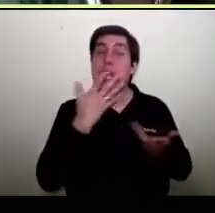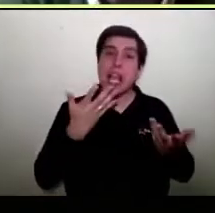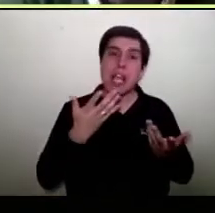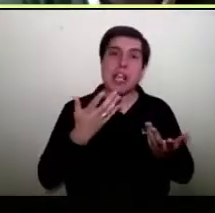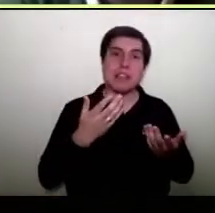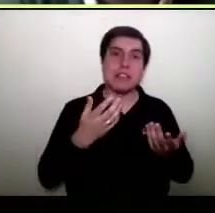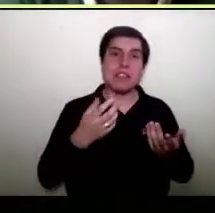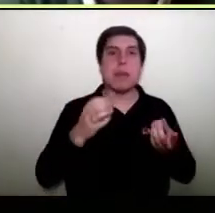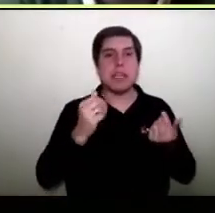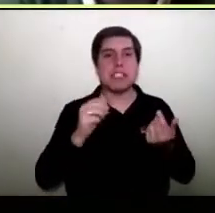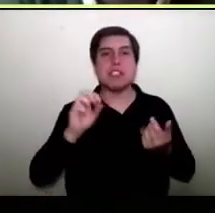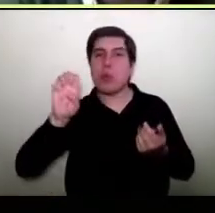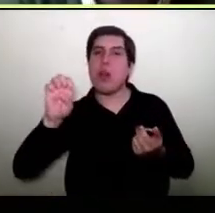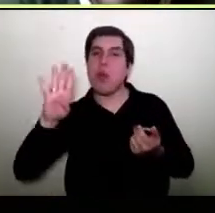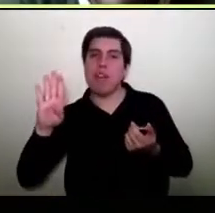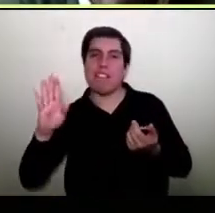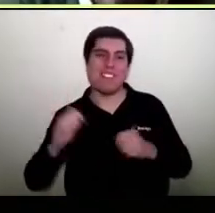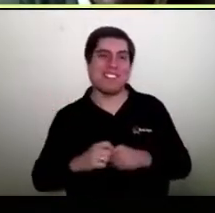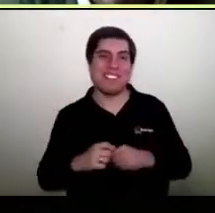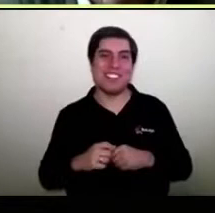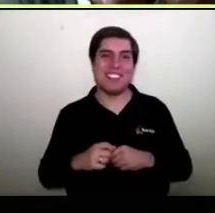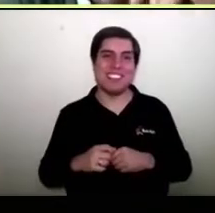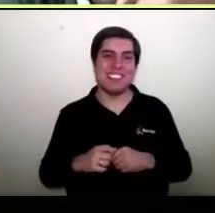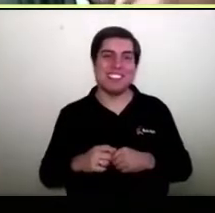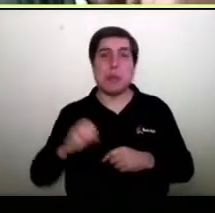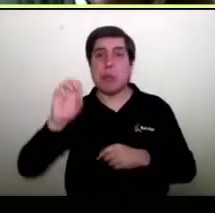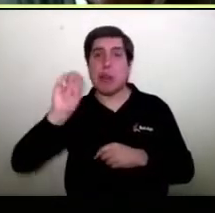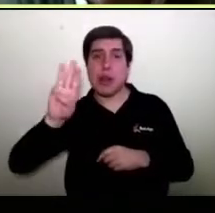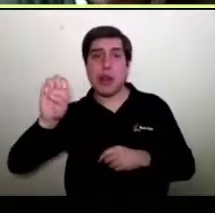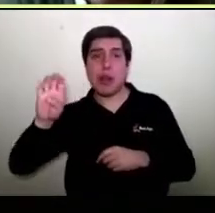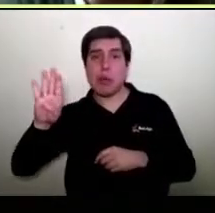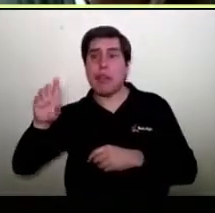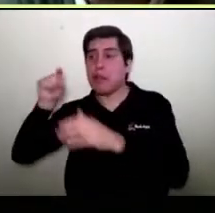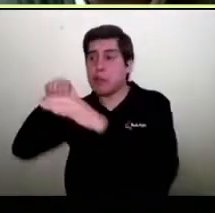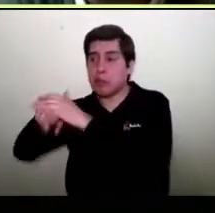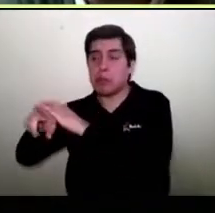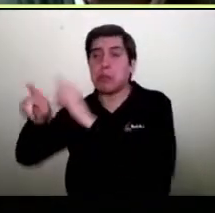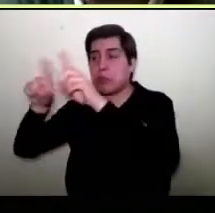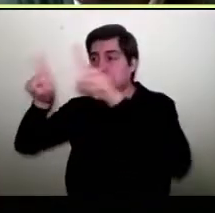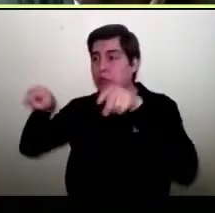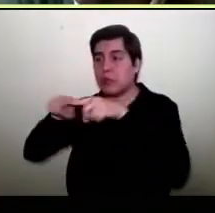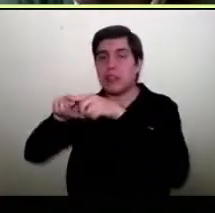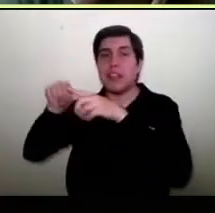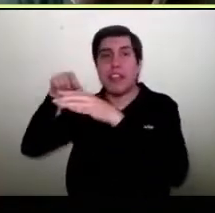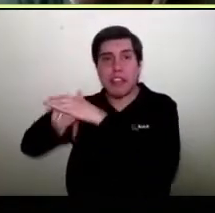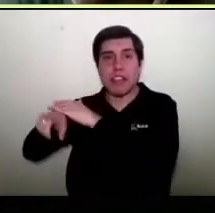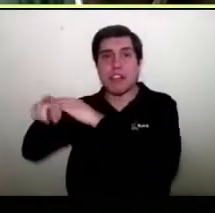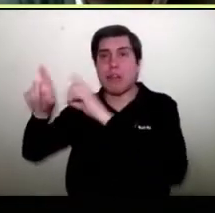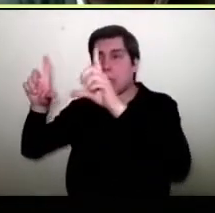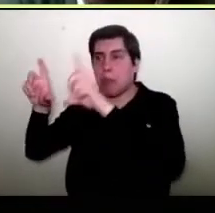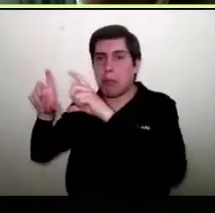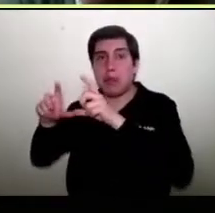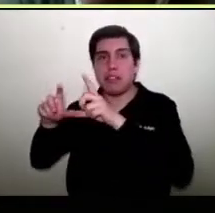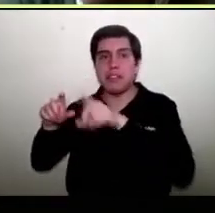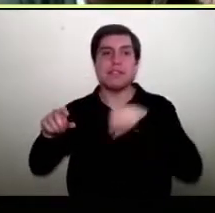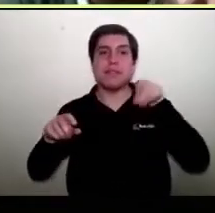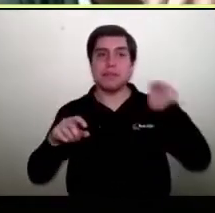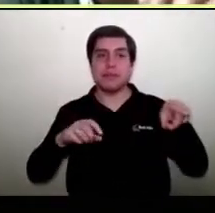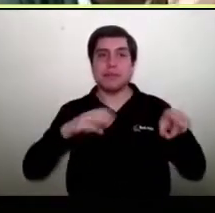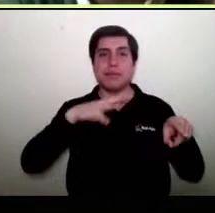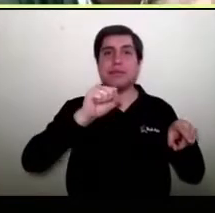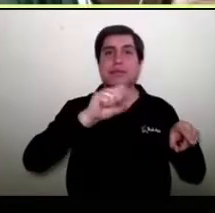sitio web solamente. Concentrado mayor cantidad de clientes potenciales dentro del mismo recinto. ¿Cuál es la ventaja de un mall? Ventaja uno,